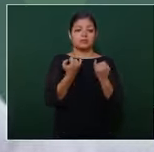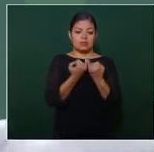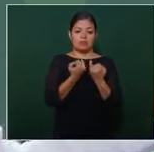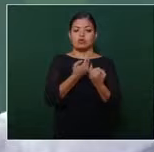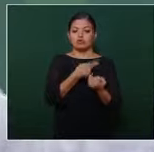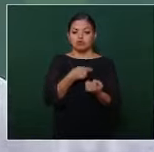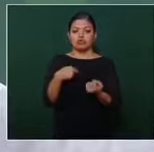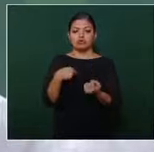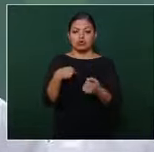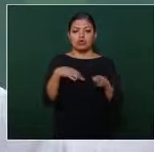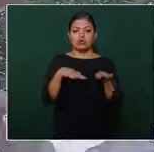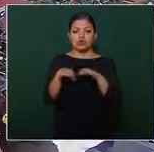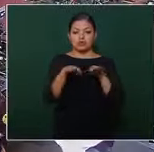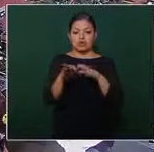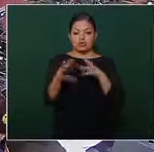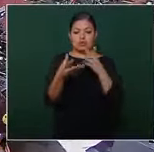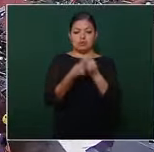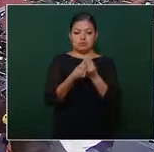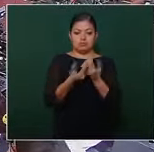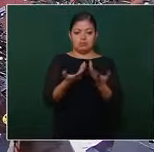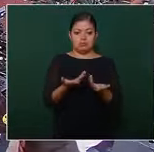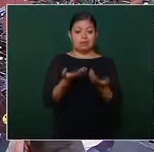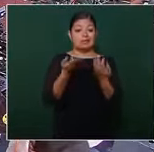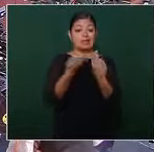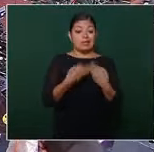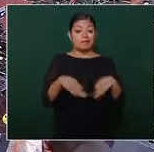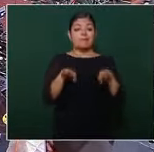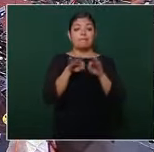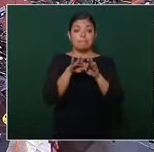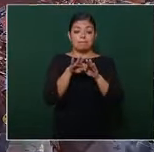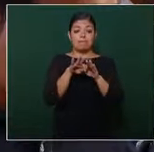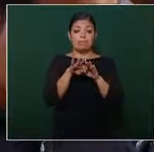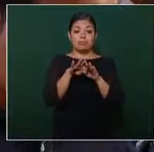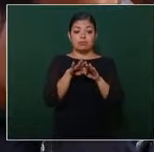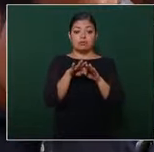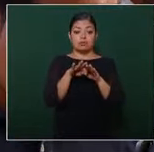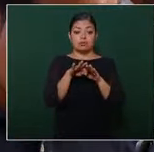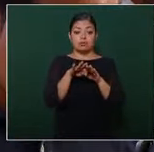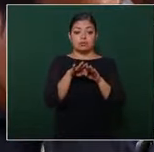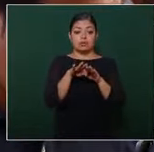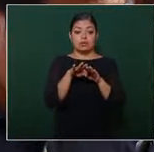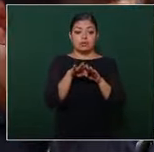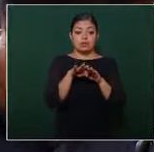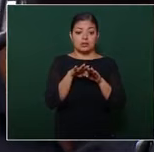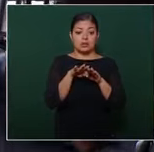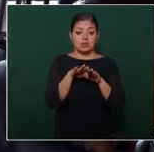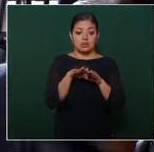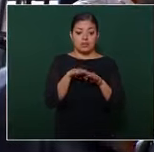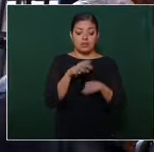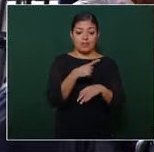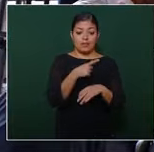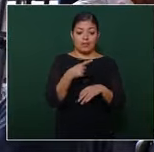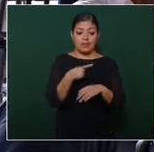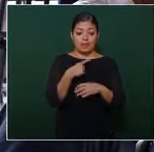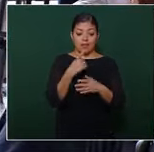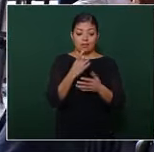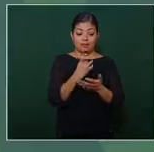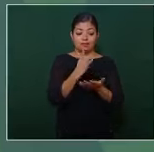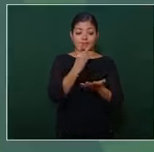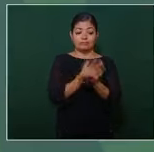trabajando de manera conjunta es importante que se tome en cuenta